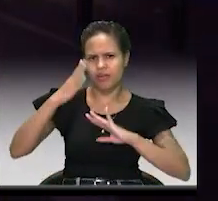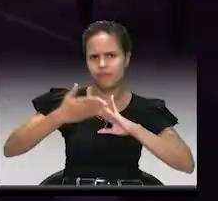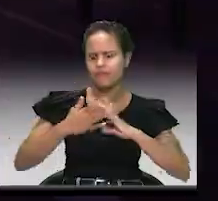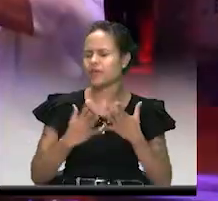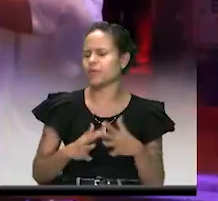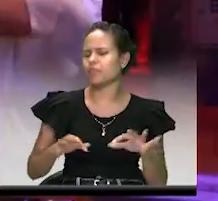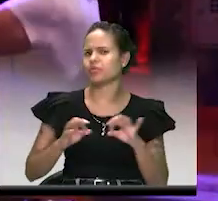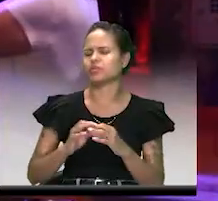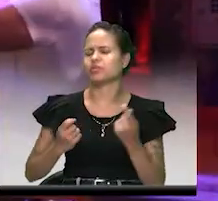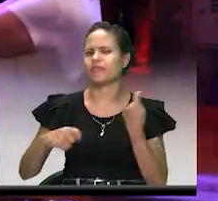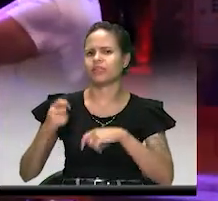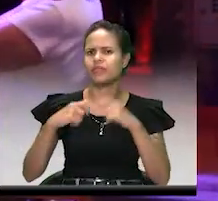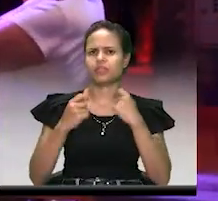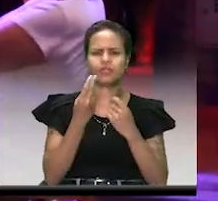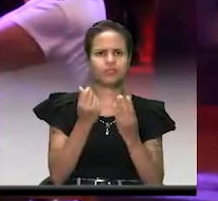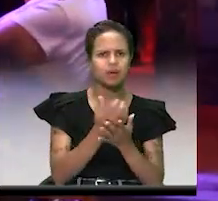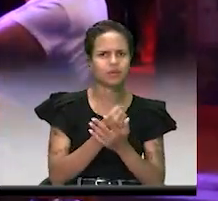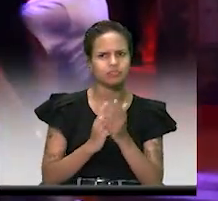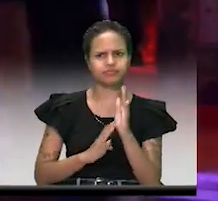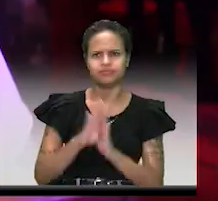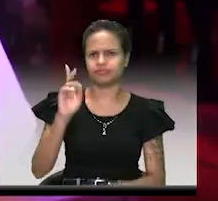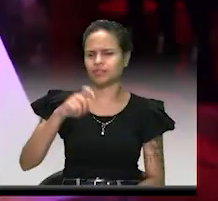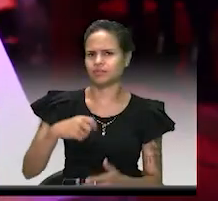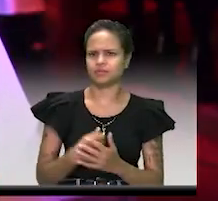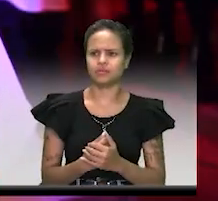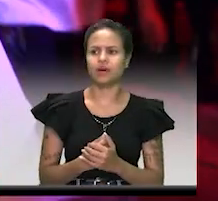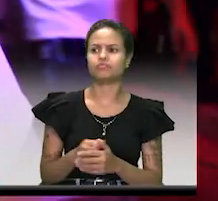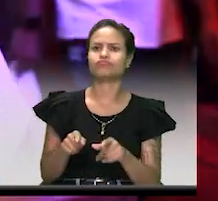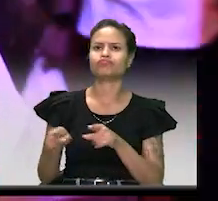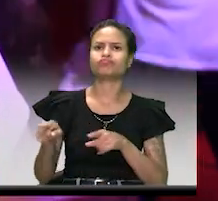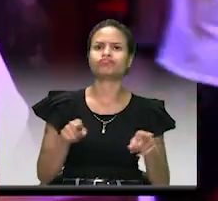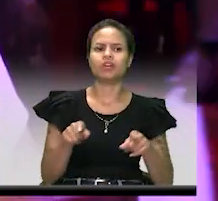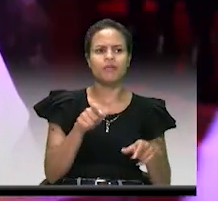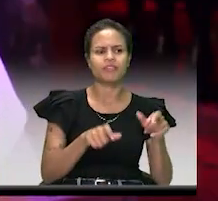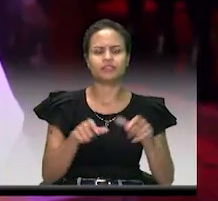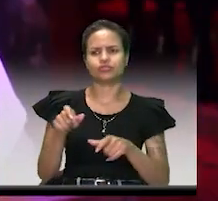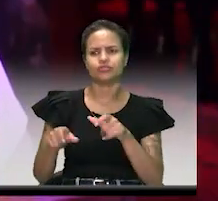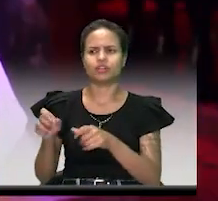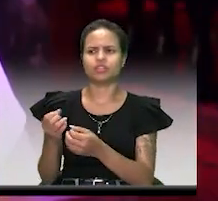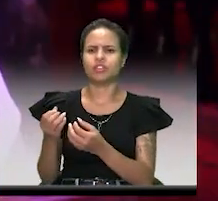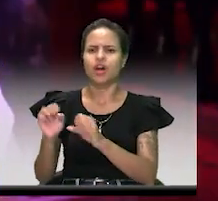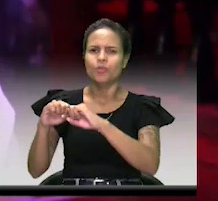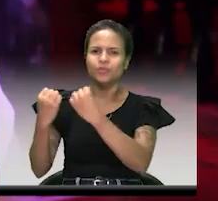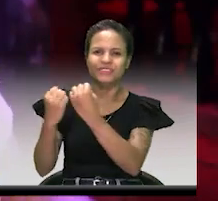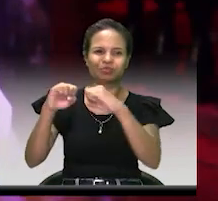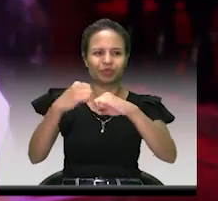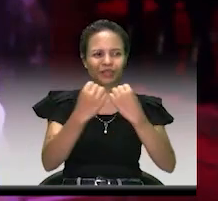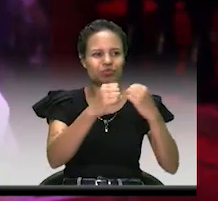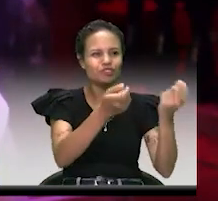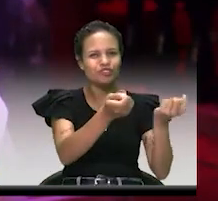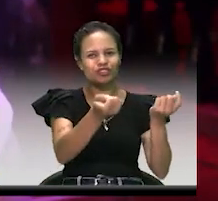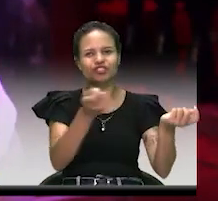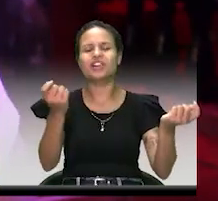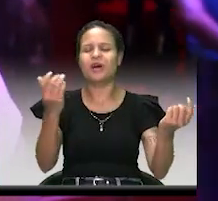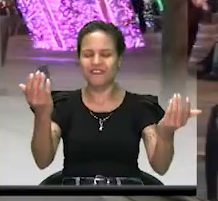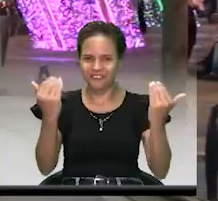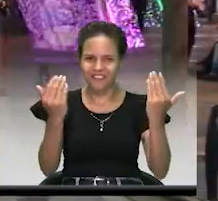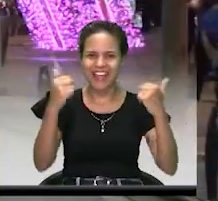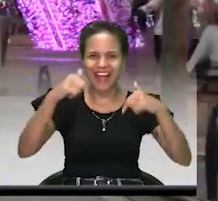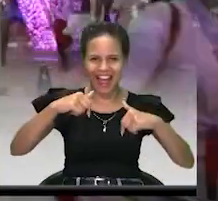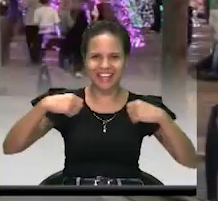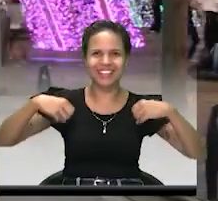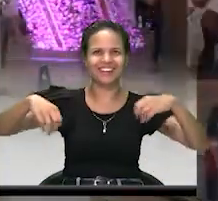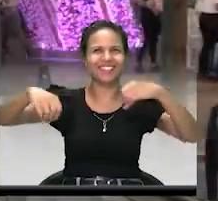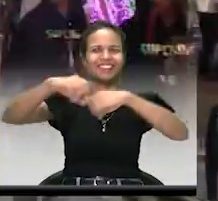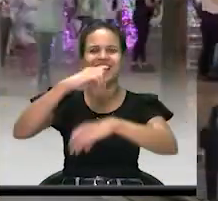Quiero invitar a todos los municipios aledaños del departamento para que vengan y visiten nuestros alumbrados.